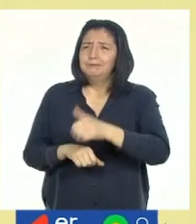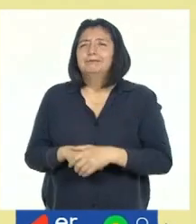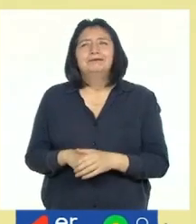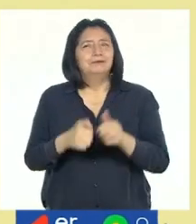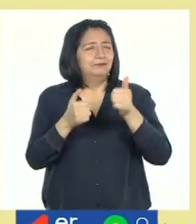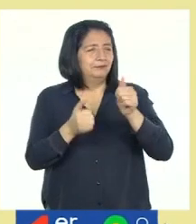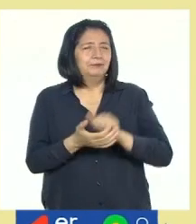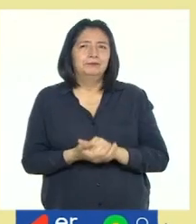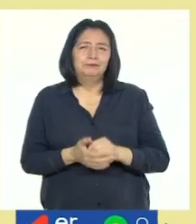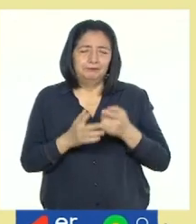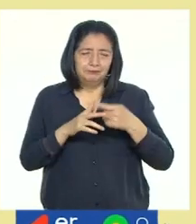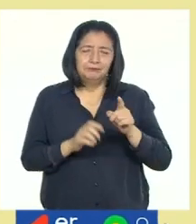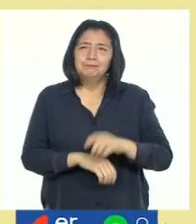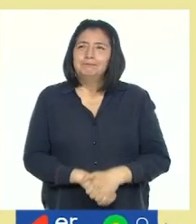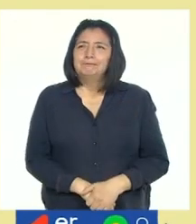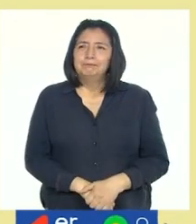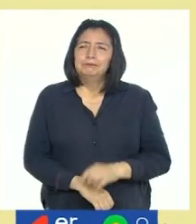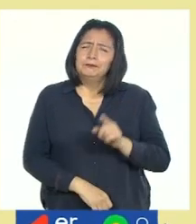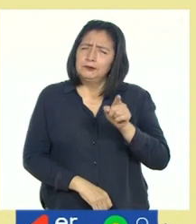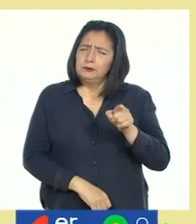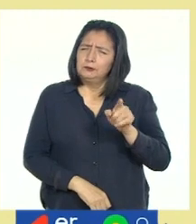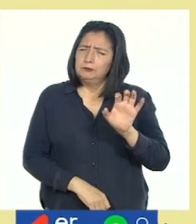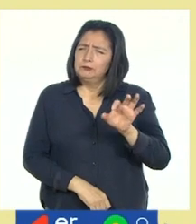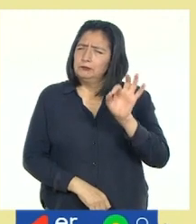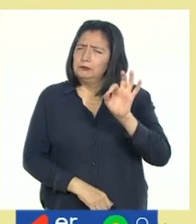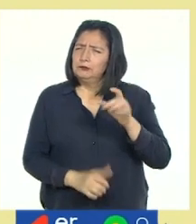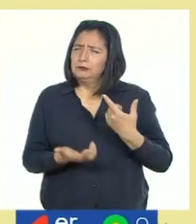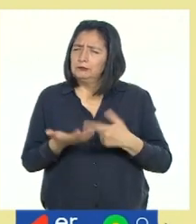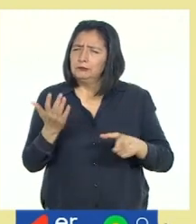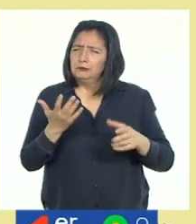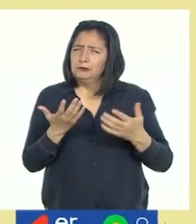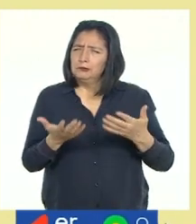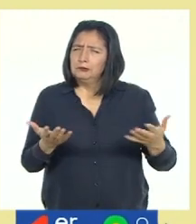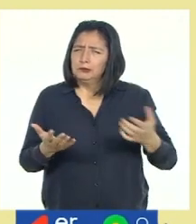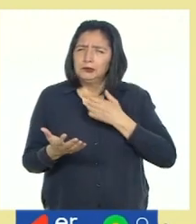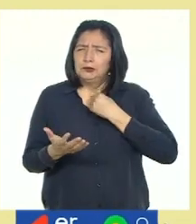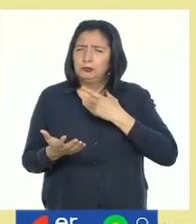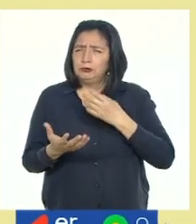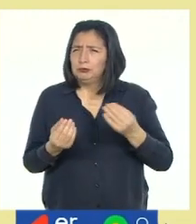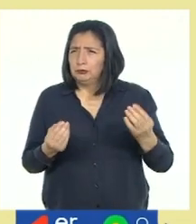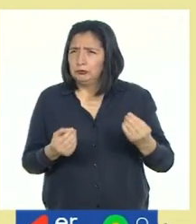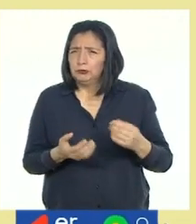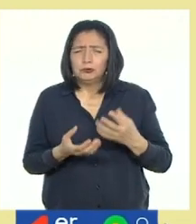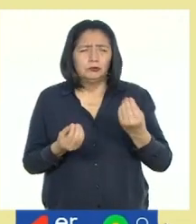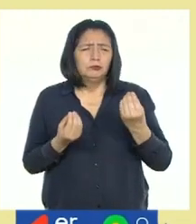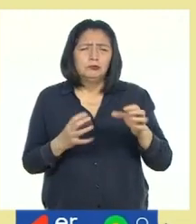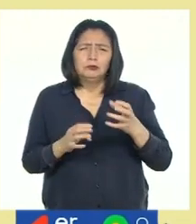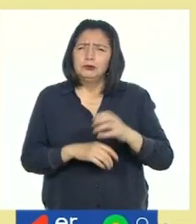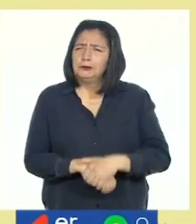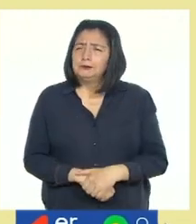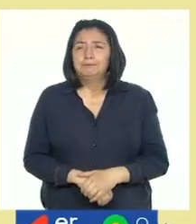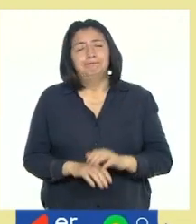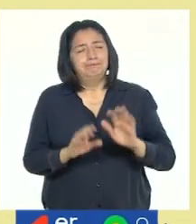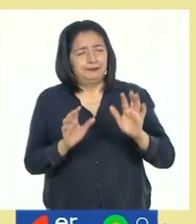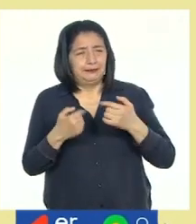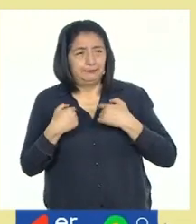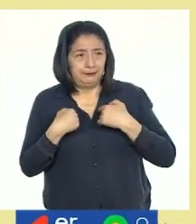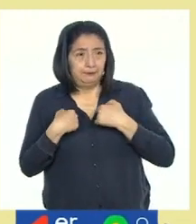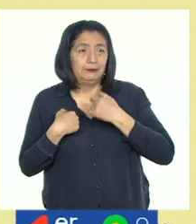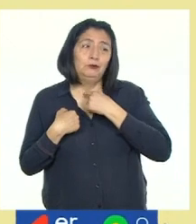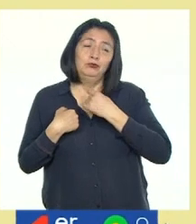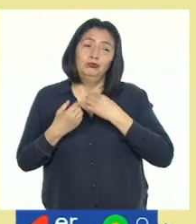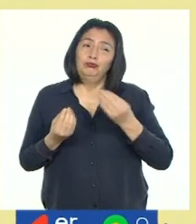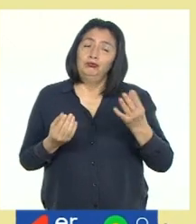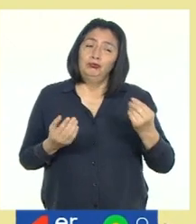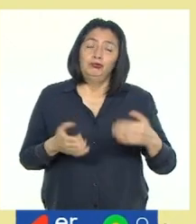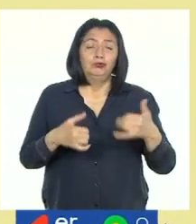¡Muy bien! ¡Comencemos! ¿Identificaste una actividad que te gustó mucho? ¿Cómo lo hiciste? Bueno, a mí me